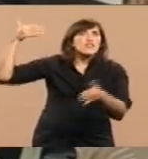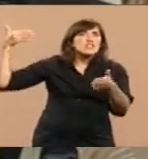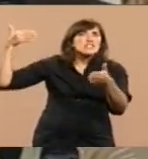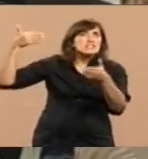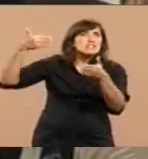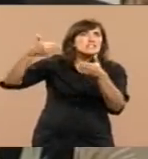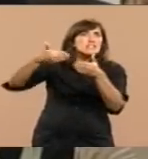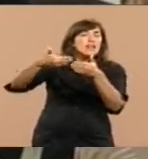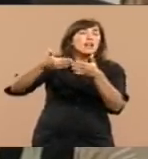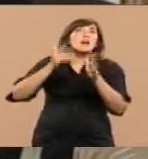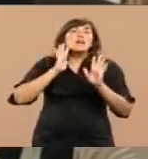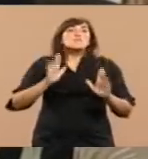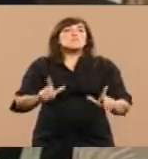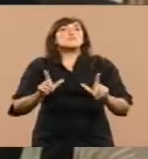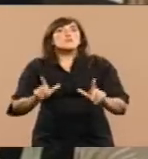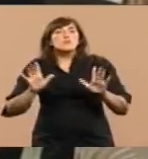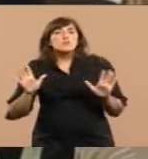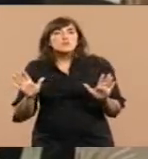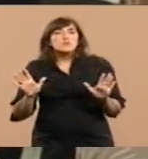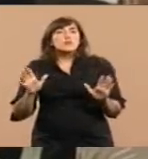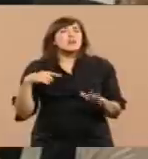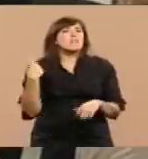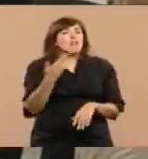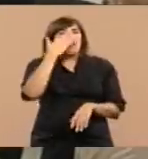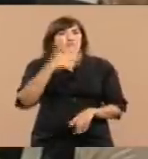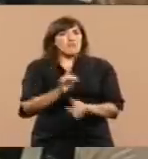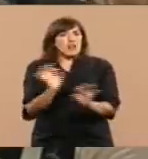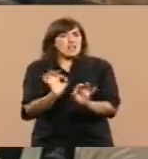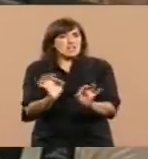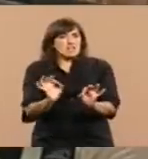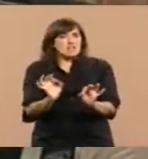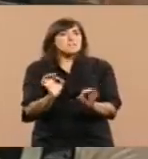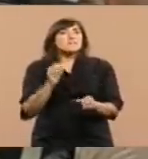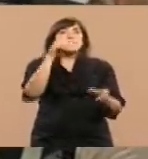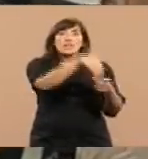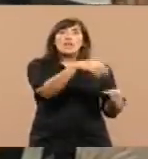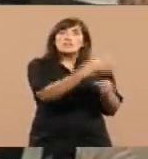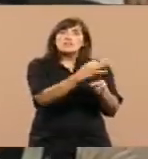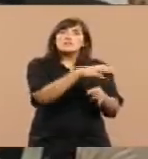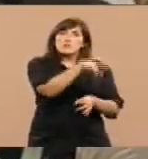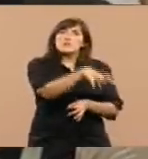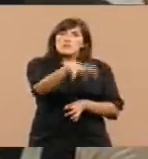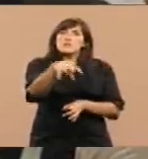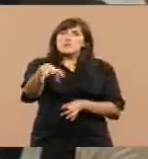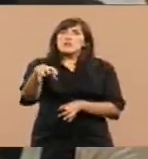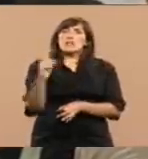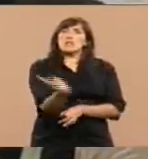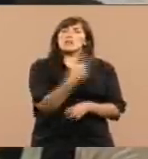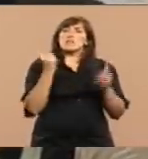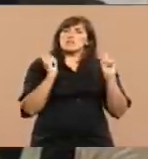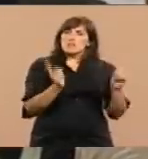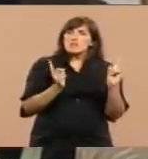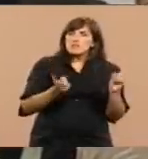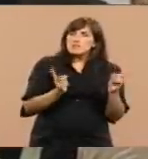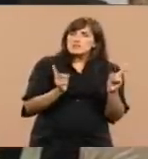cosa que afortunadamente nunca ocurrió. En los colegios también los docentes